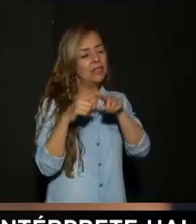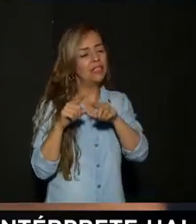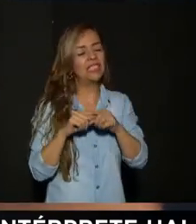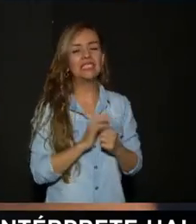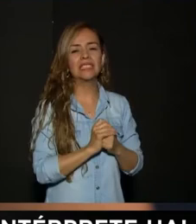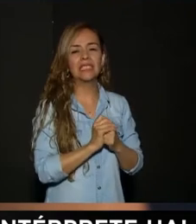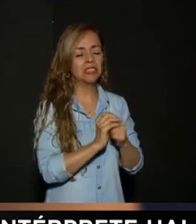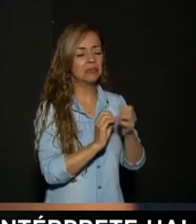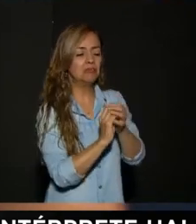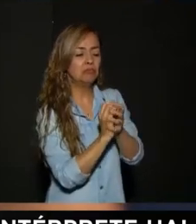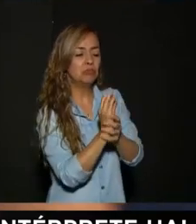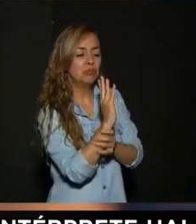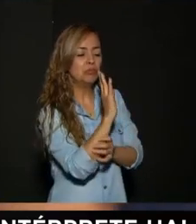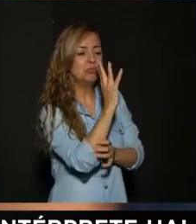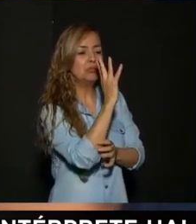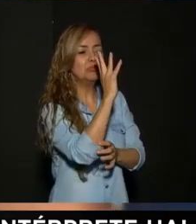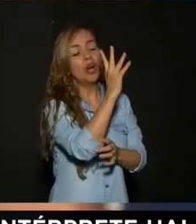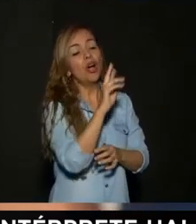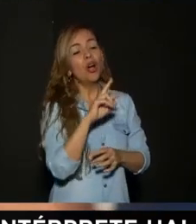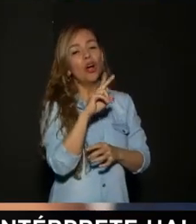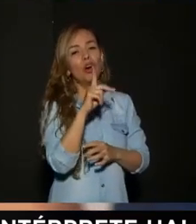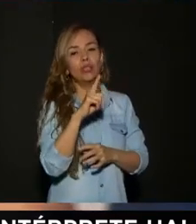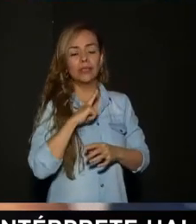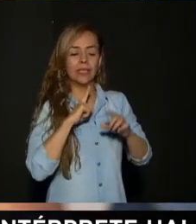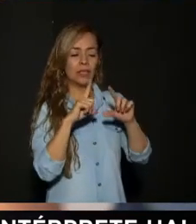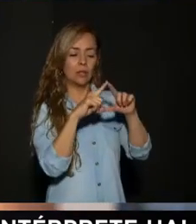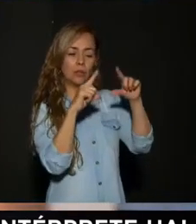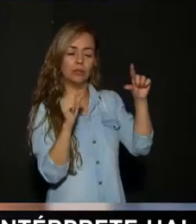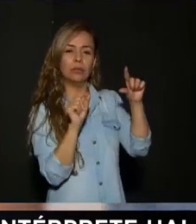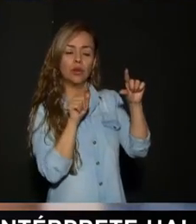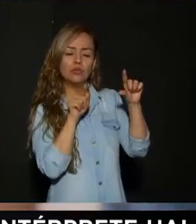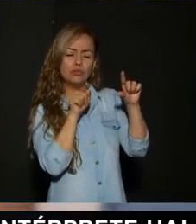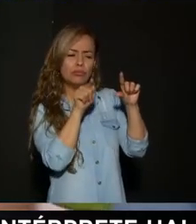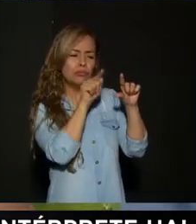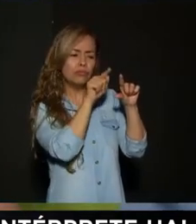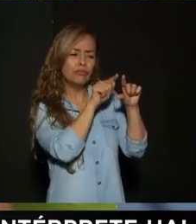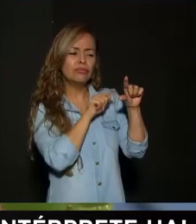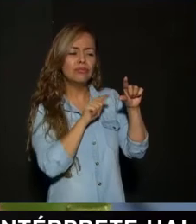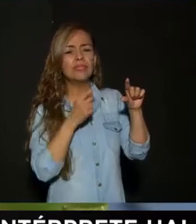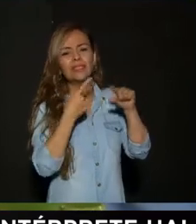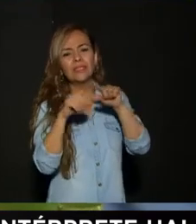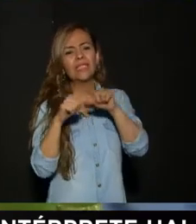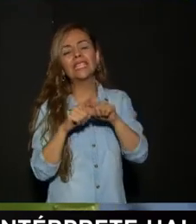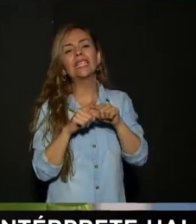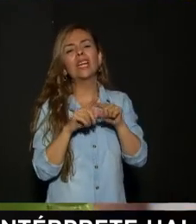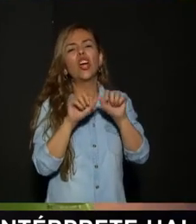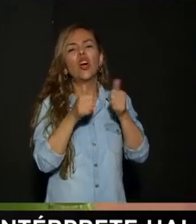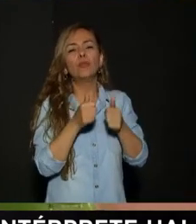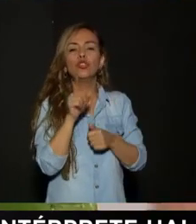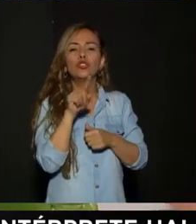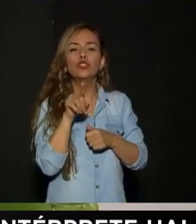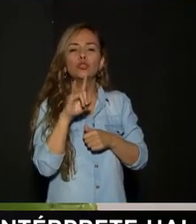cruzáceas De los cactus Son varias familias Y se les denomina Suculentas Es por sus hojas